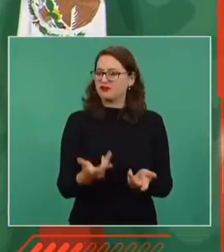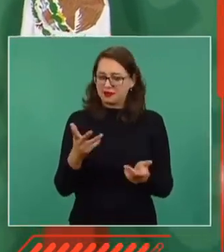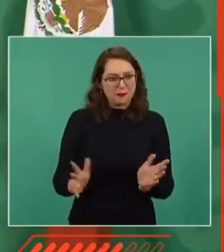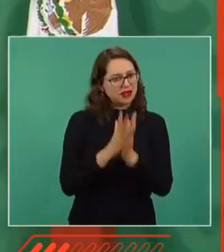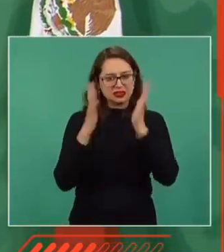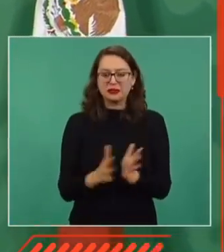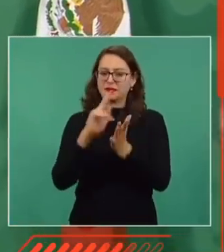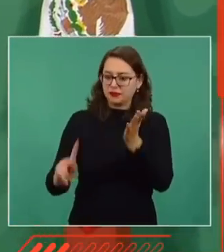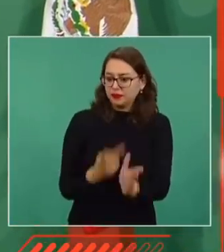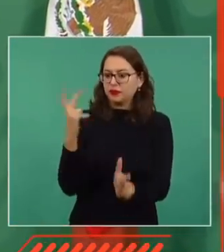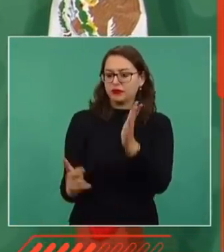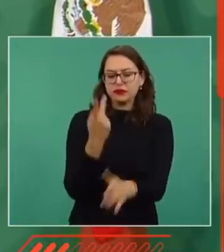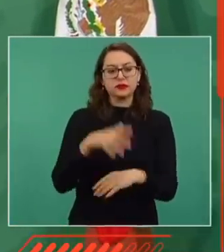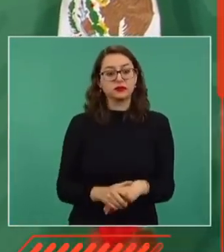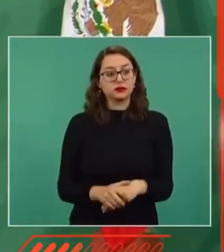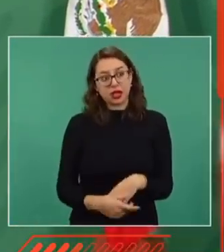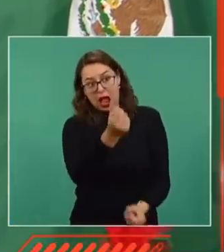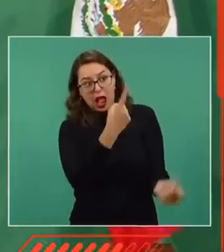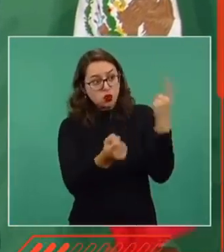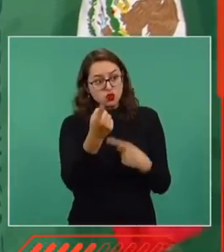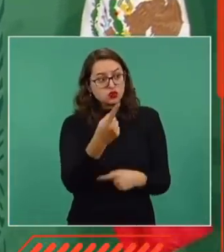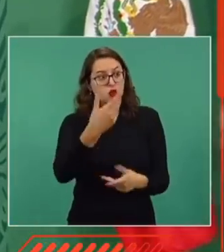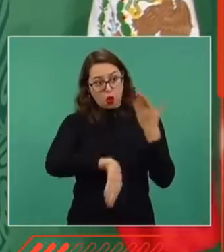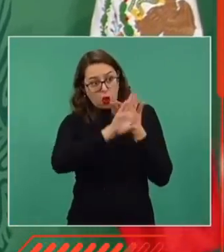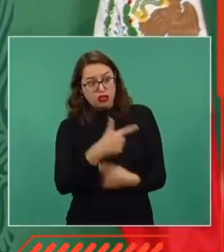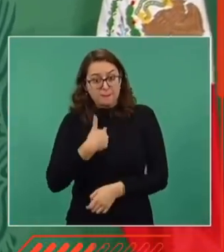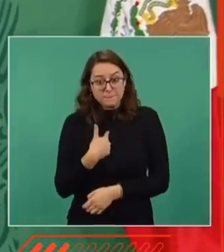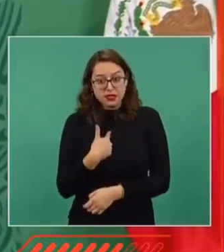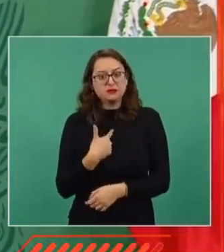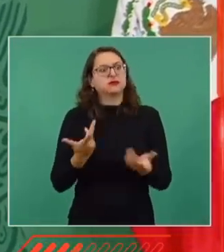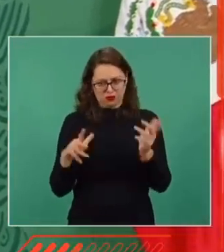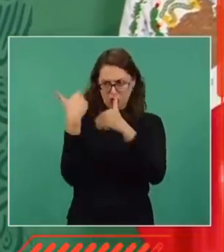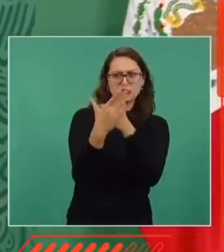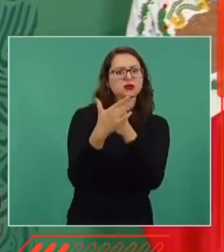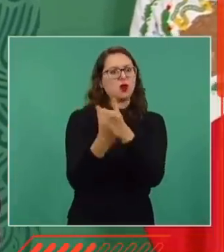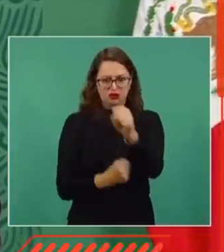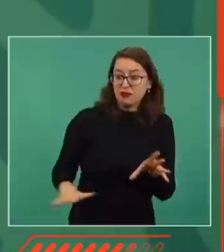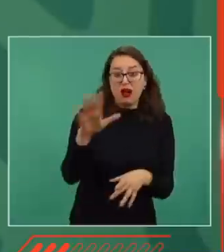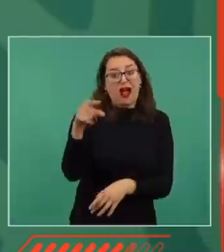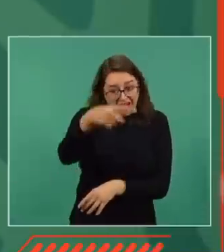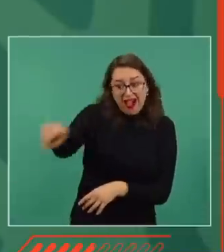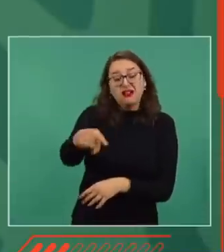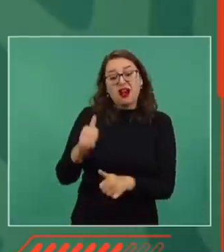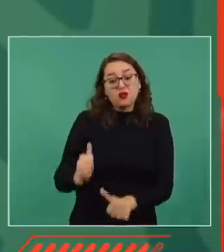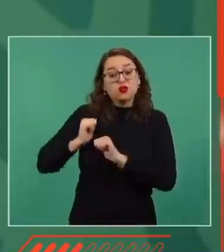los que están en contra de nosotros, a que voten en contra.